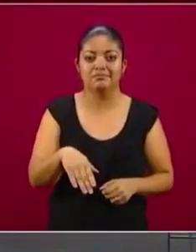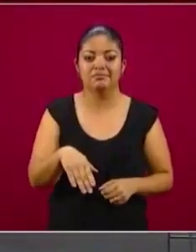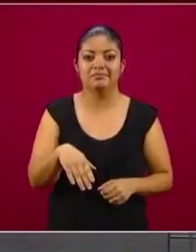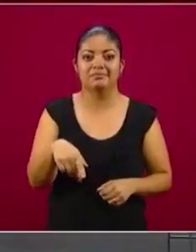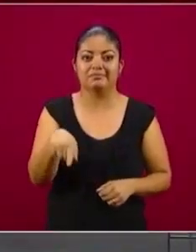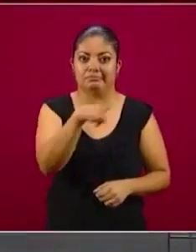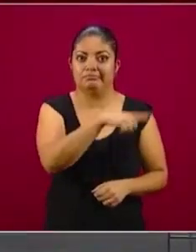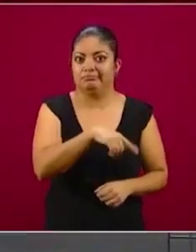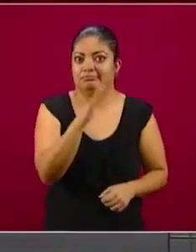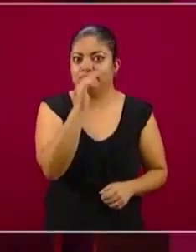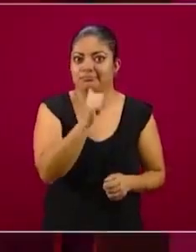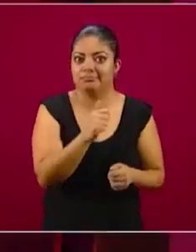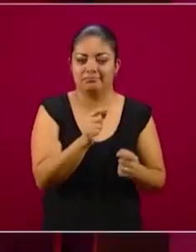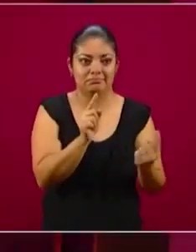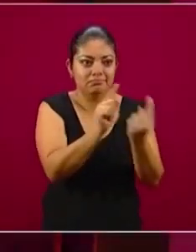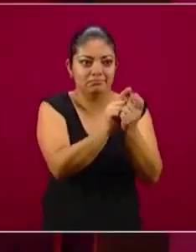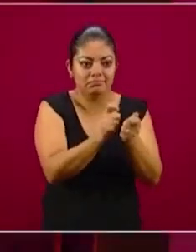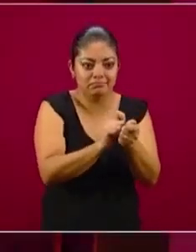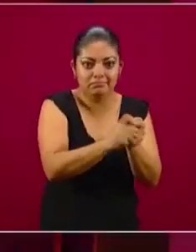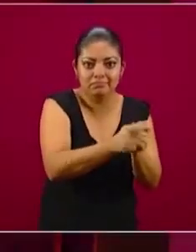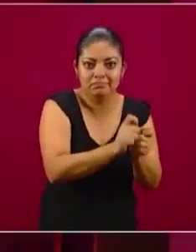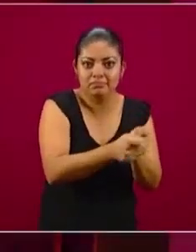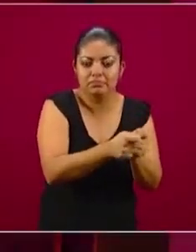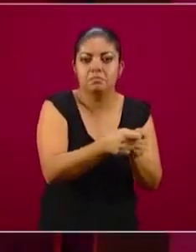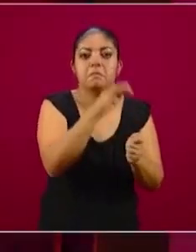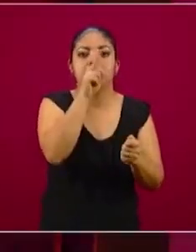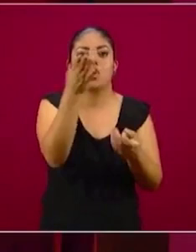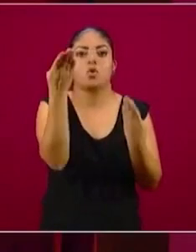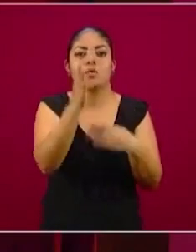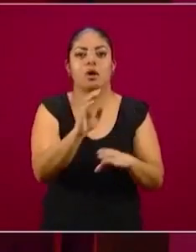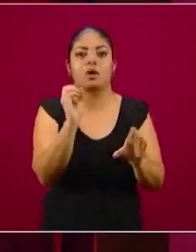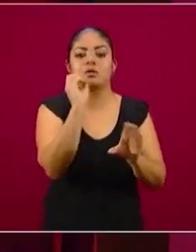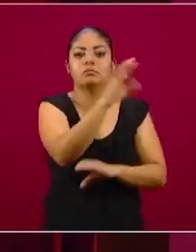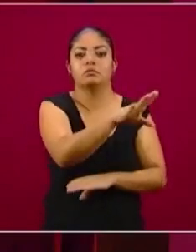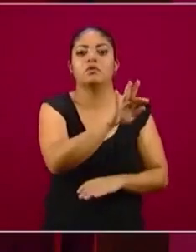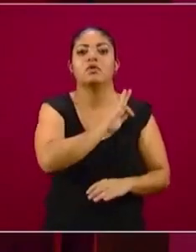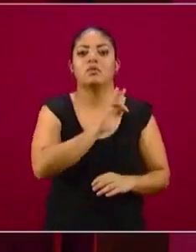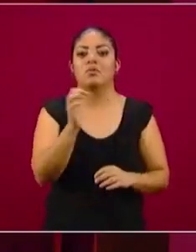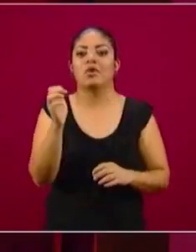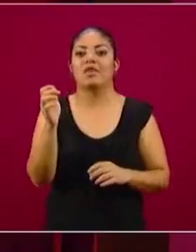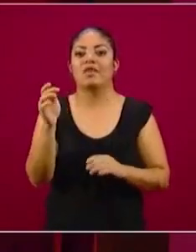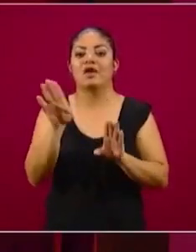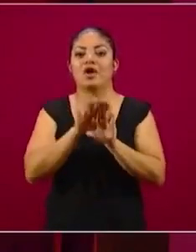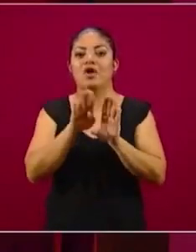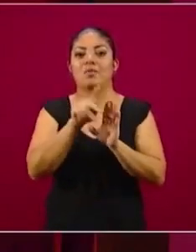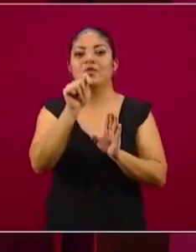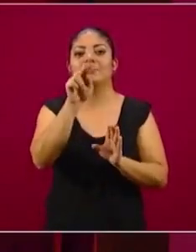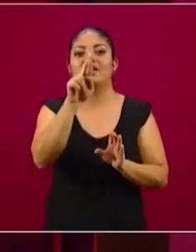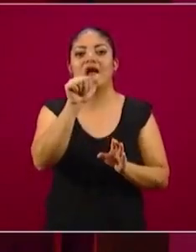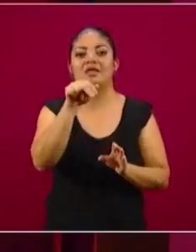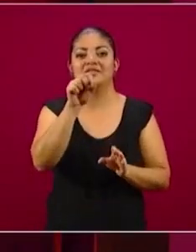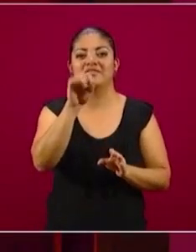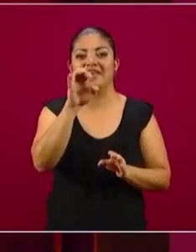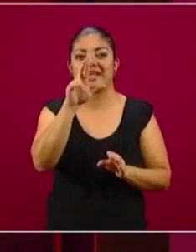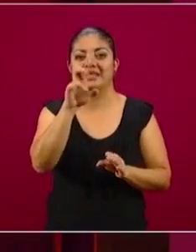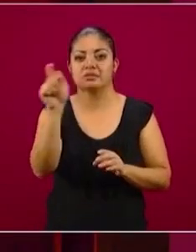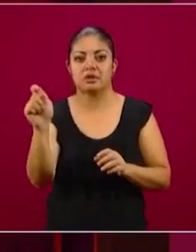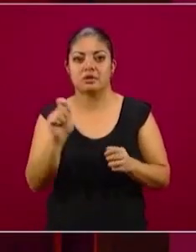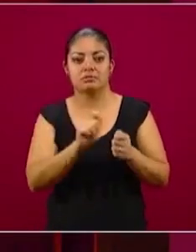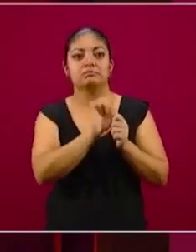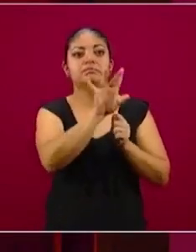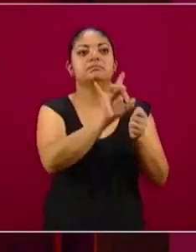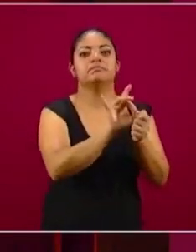difícil, con una cuenta bancaria se pueden hacer transferencias, transferirle a un familiar, pagar